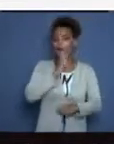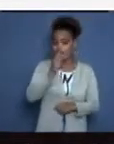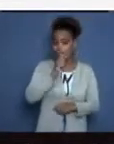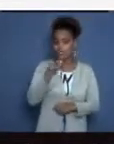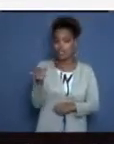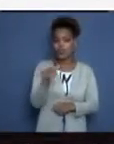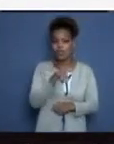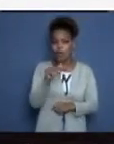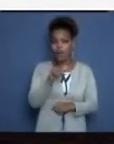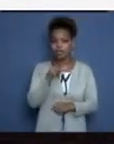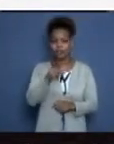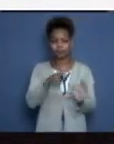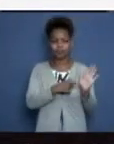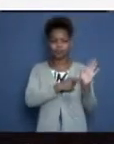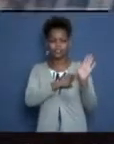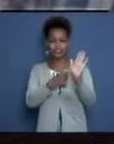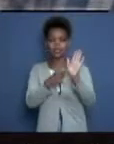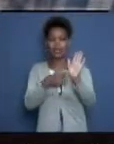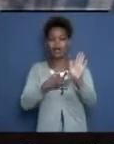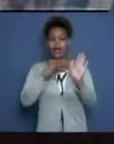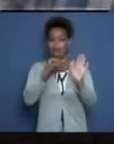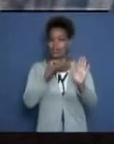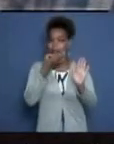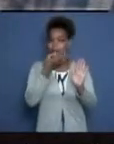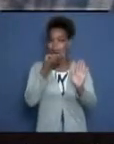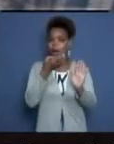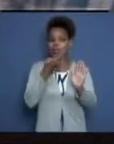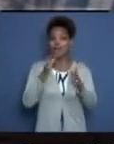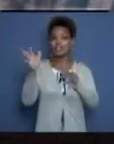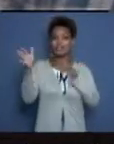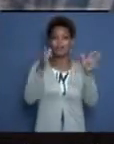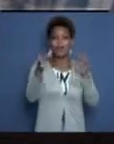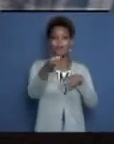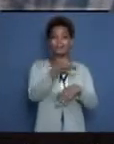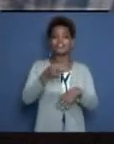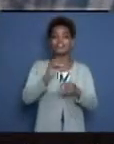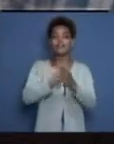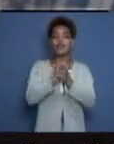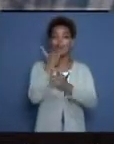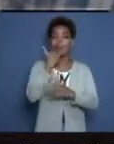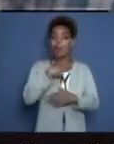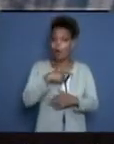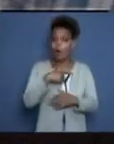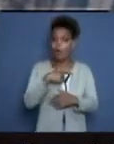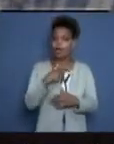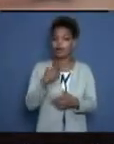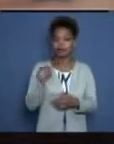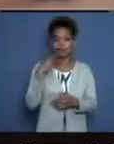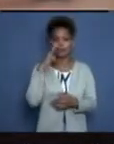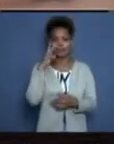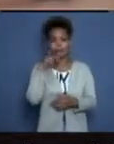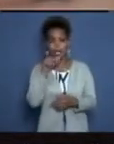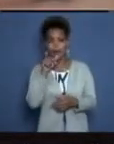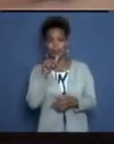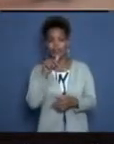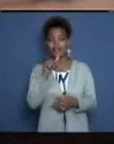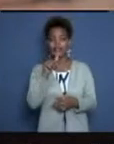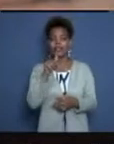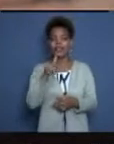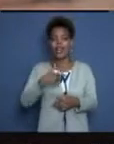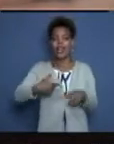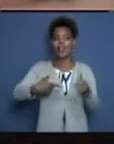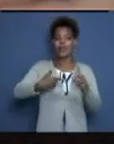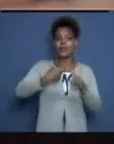porque se realiza en estos momentos un recorrido por el municipio de Moa. Aquí estamos viendo a la primera, a la